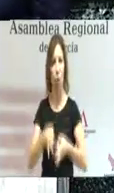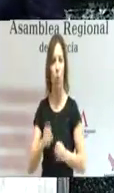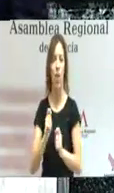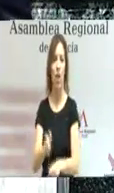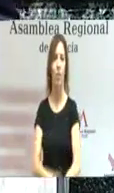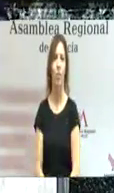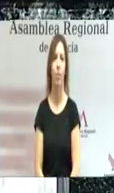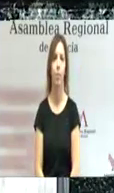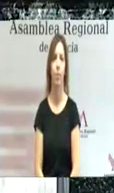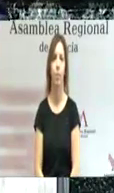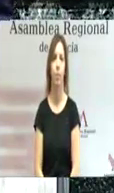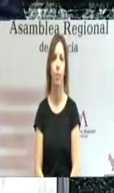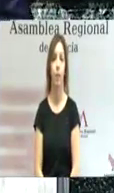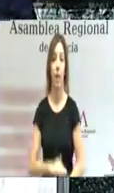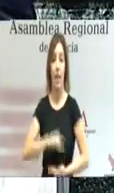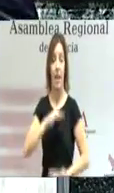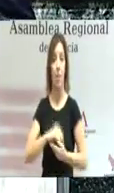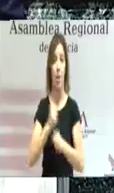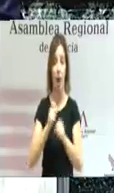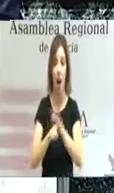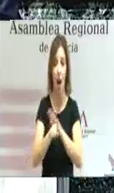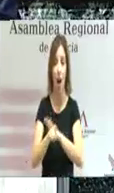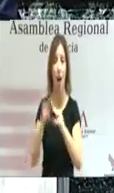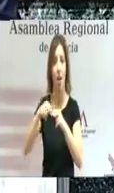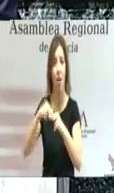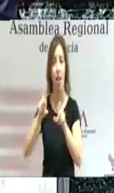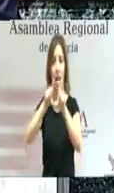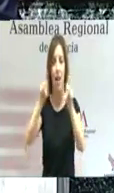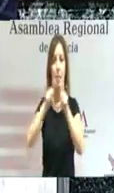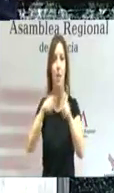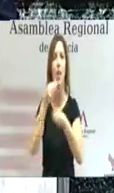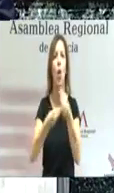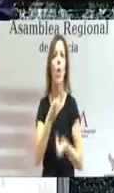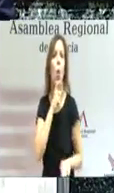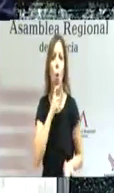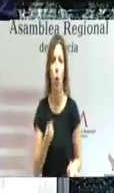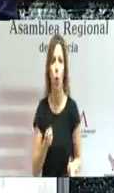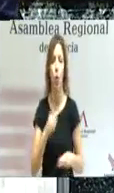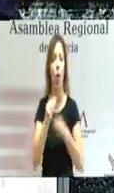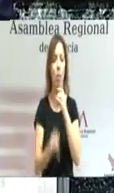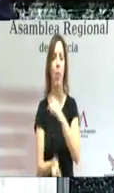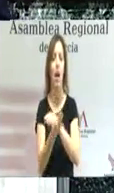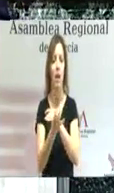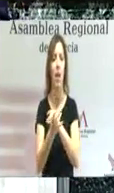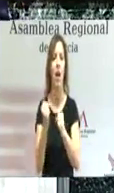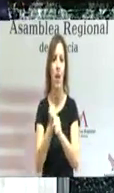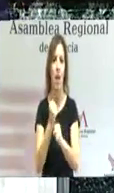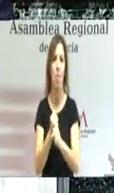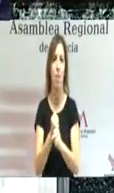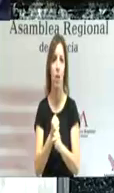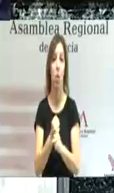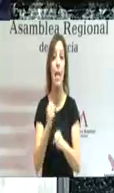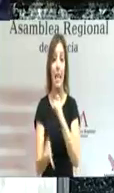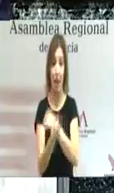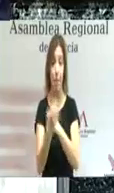Y contribuir a mejorar la capacidad productiva y la rentabilidad de nuestras empresas es hacerlo a la creación de empleo y también al mantenimiento